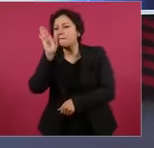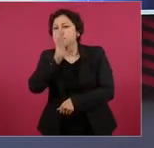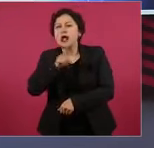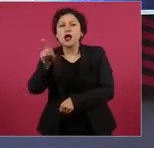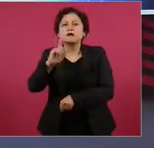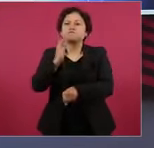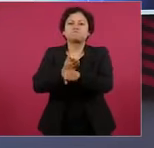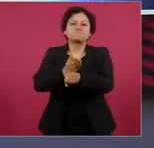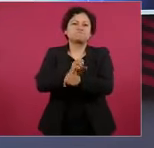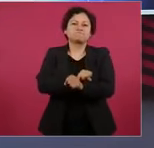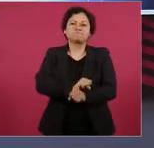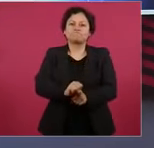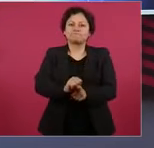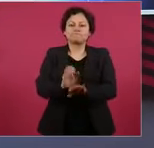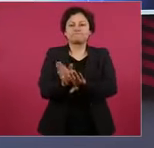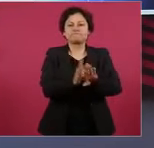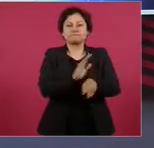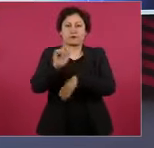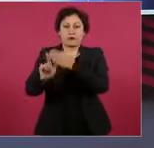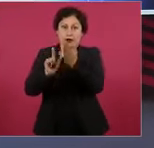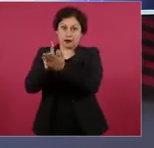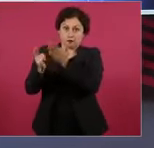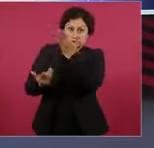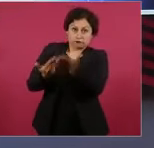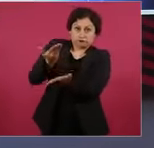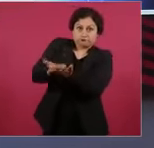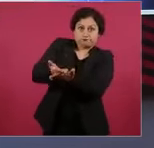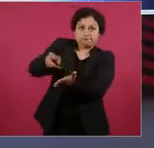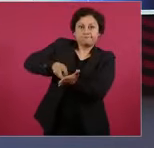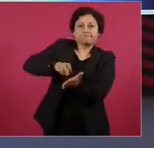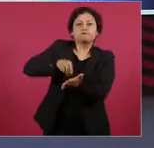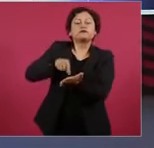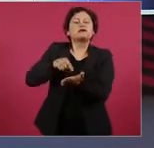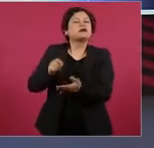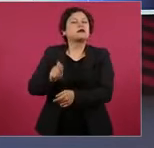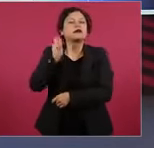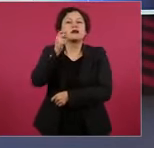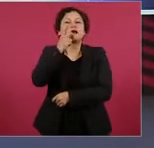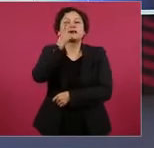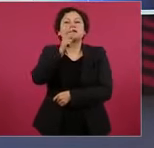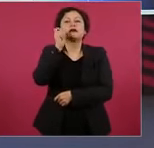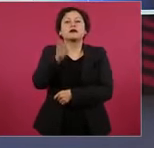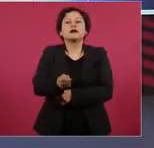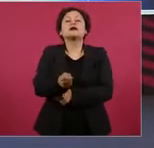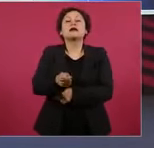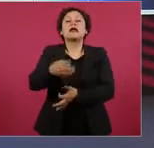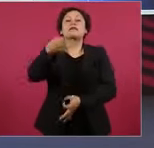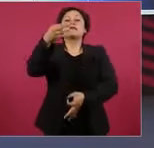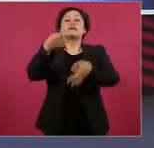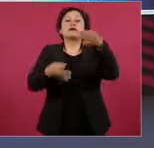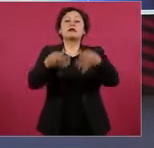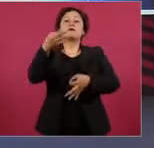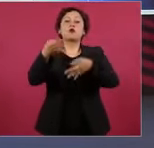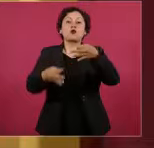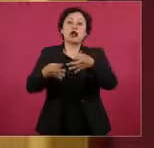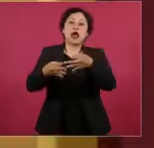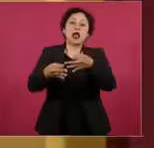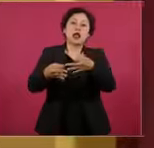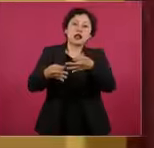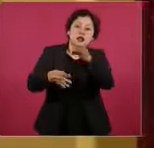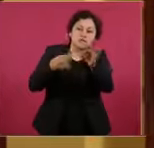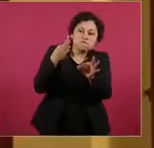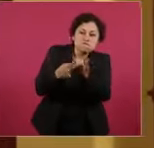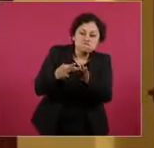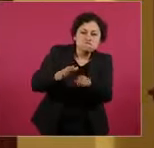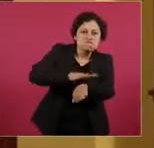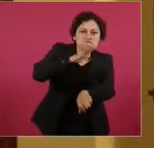reforma? La reforma plantea la creación de un tribunal de disciplina judicial como una autoridad